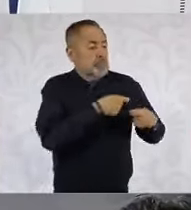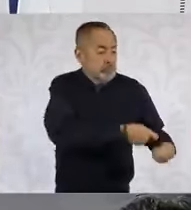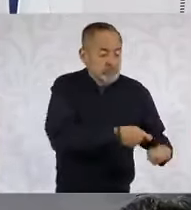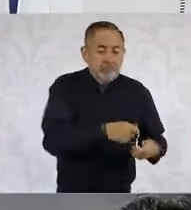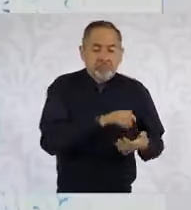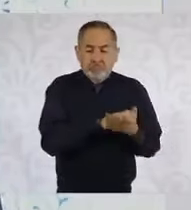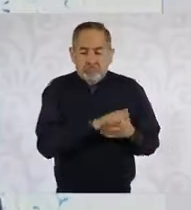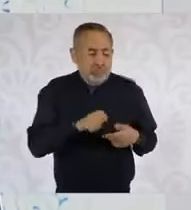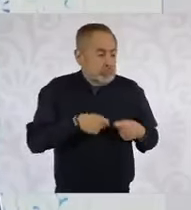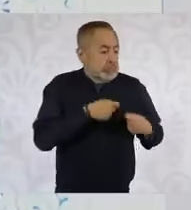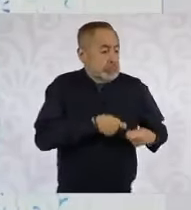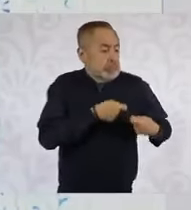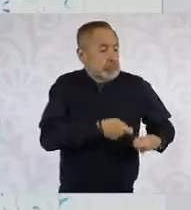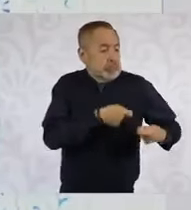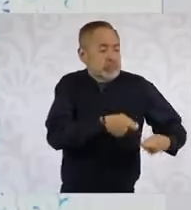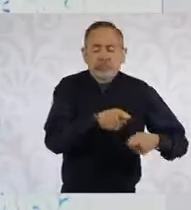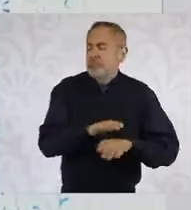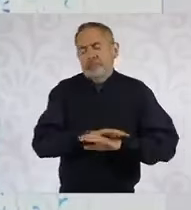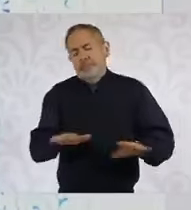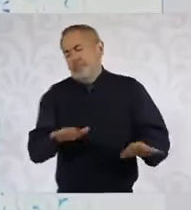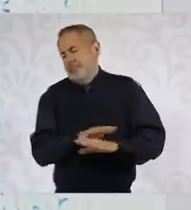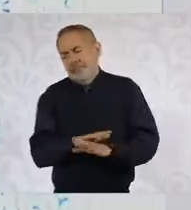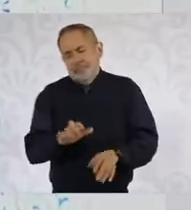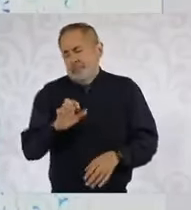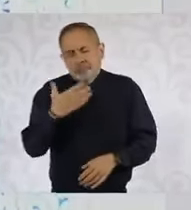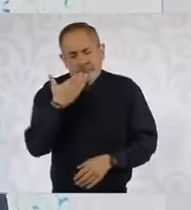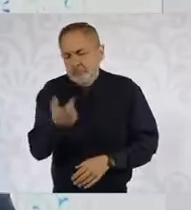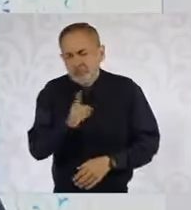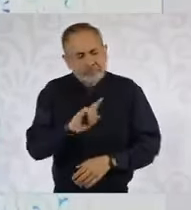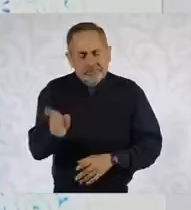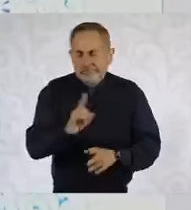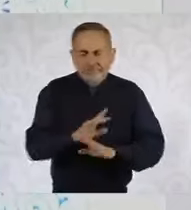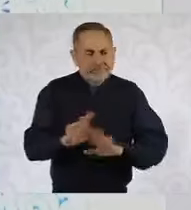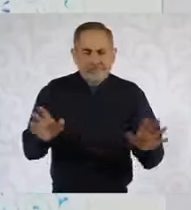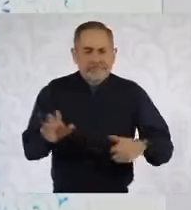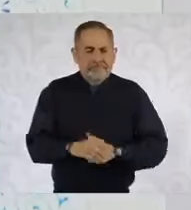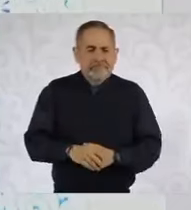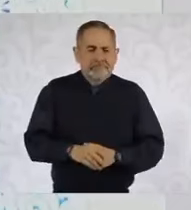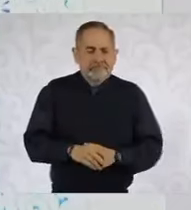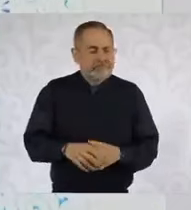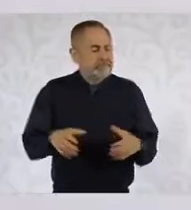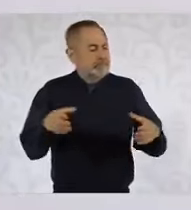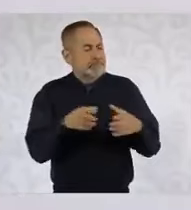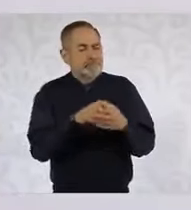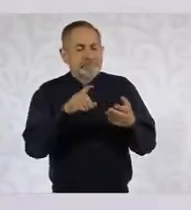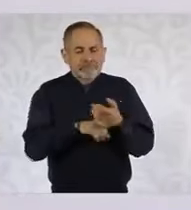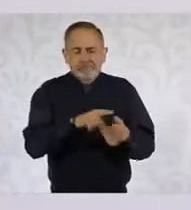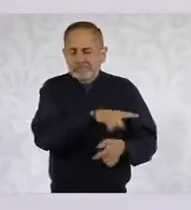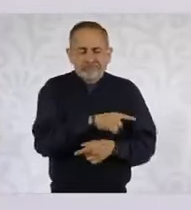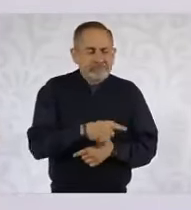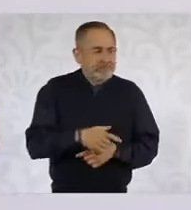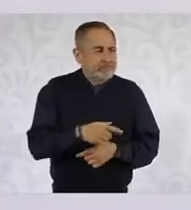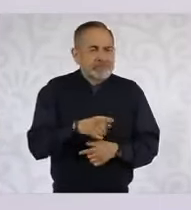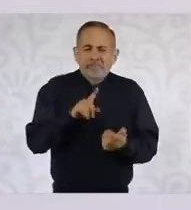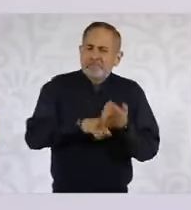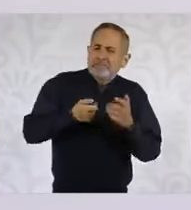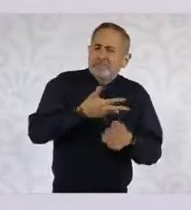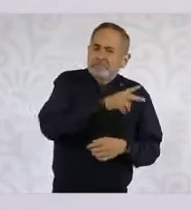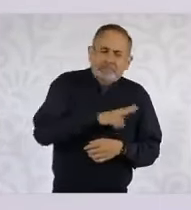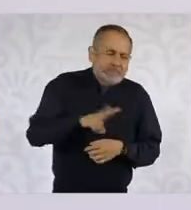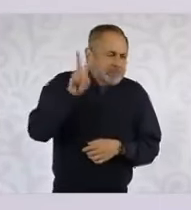Todo es parte de este vicio que había antes